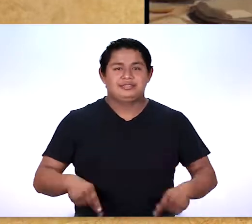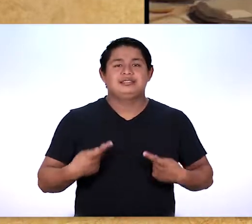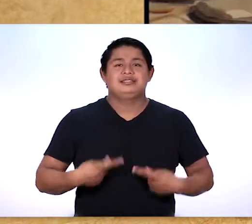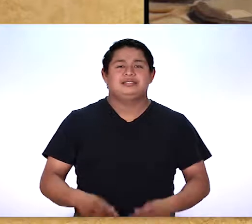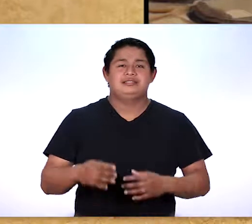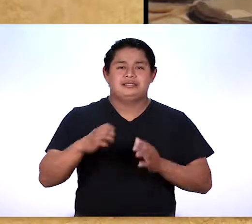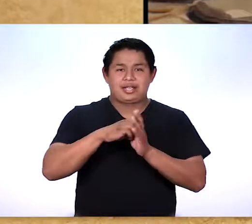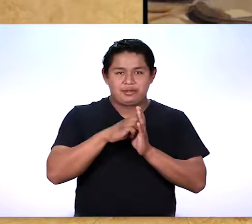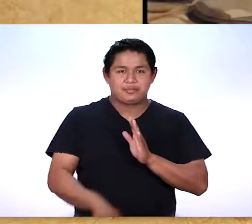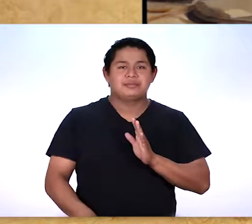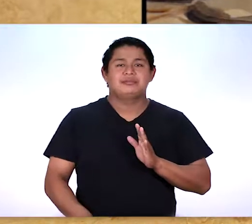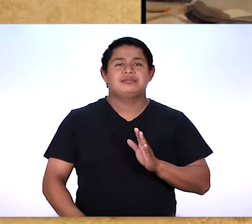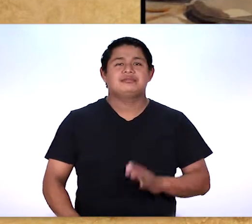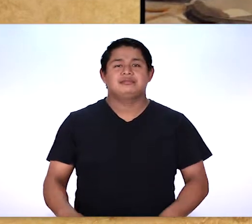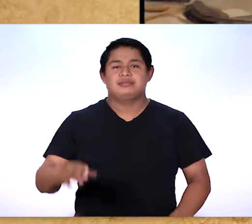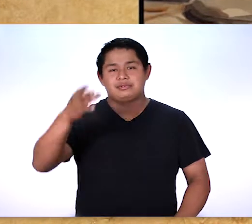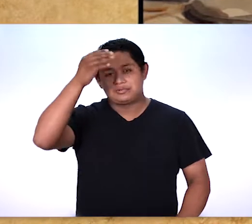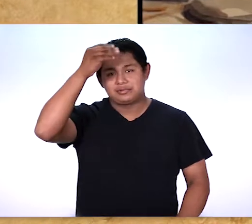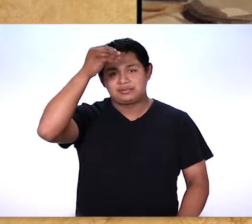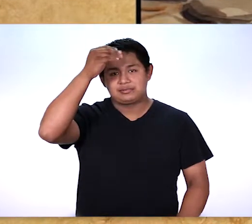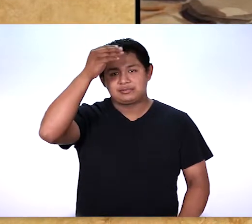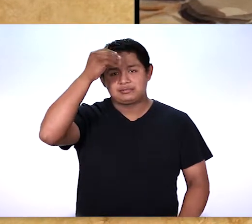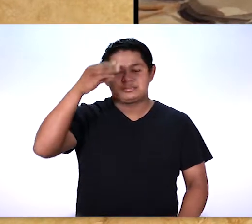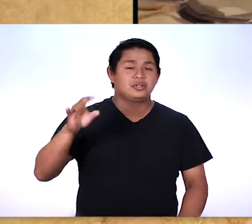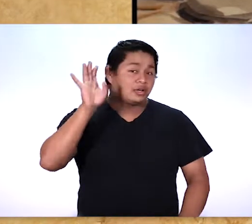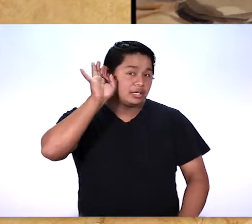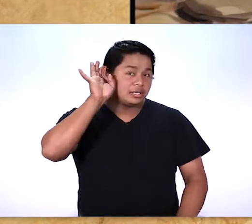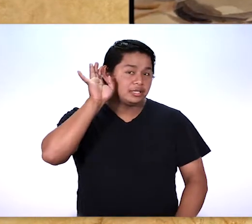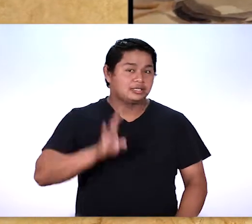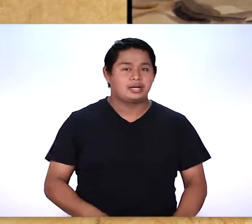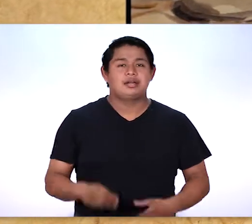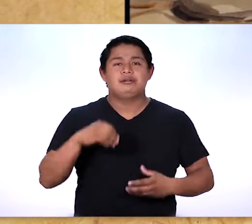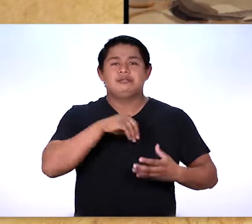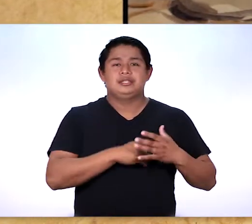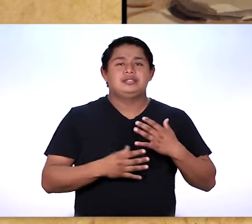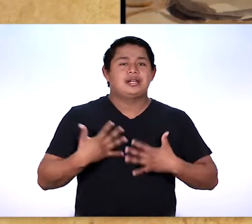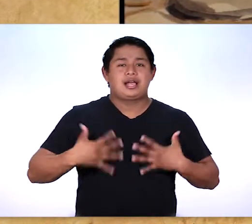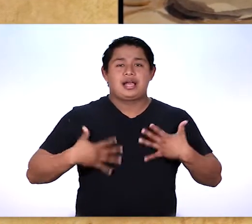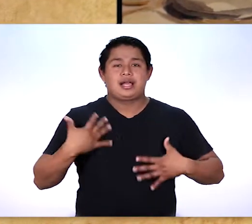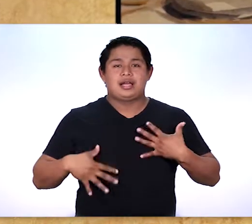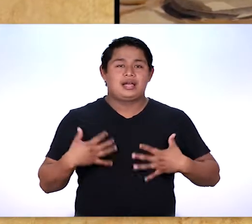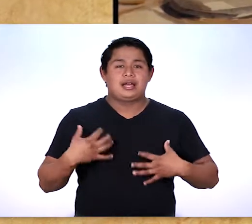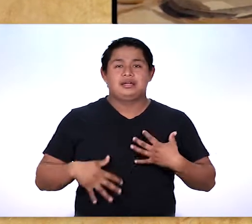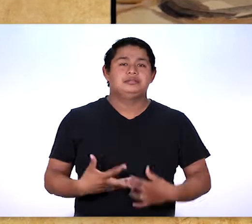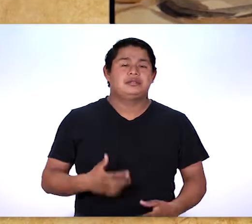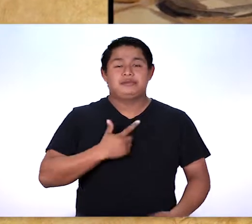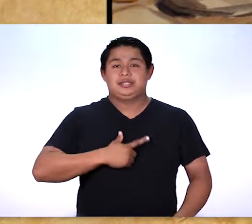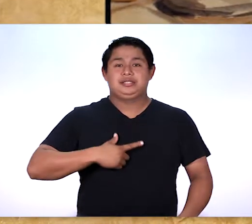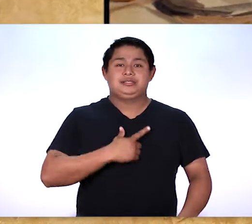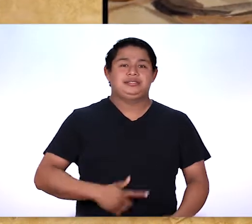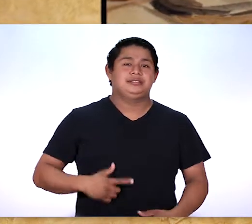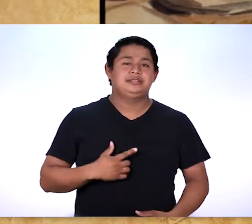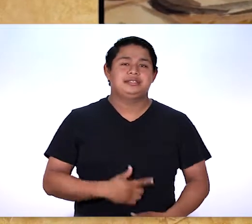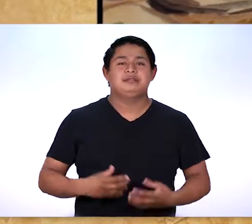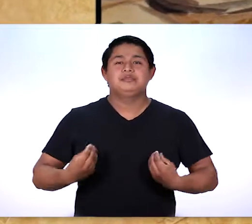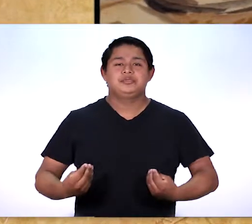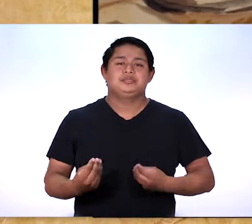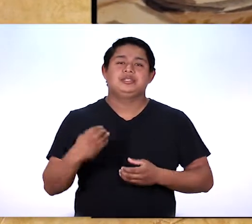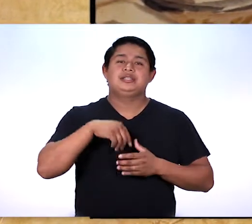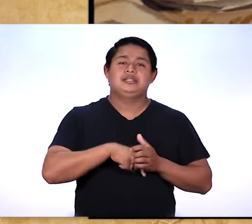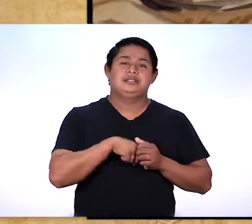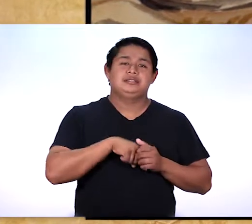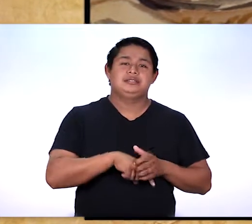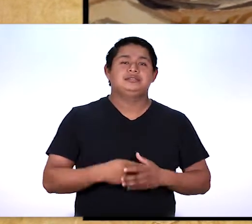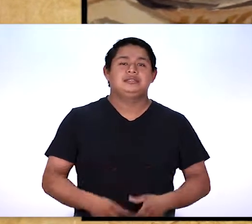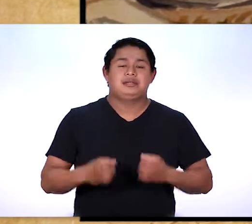La semilla que cayó entre las piedras representa a los que oyen el mensaje y lo reciben con gusto. Pero como